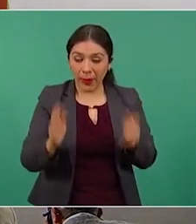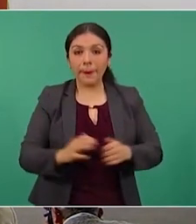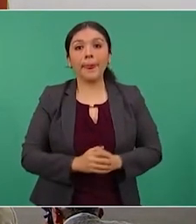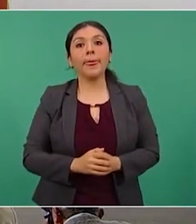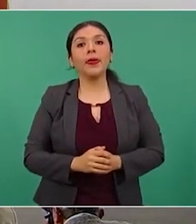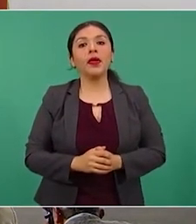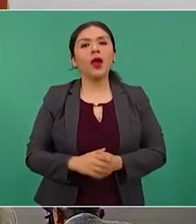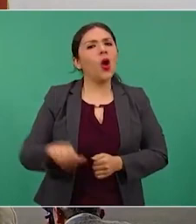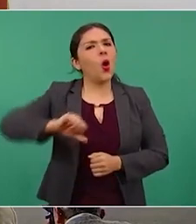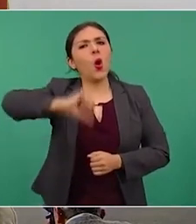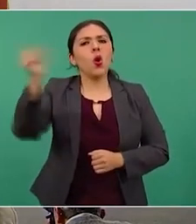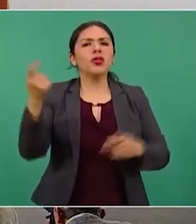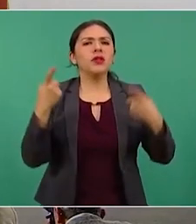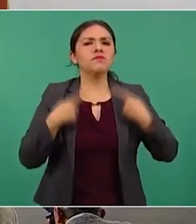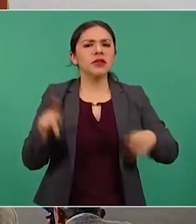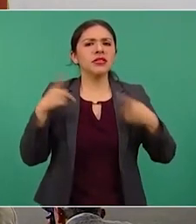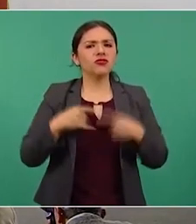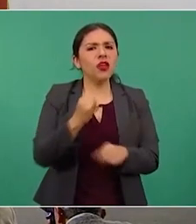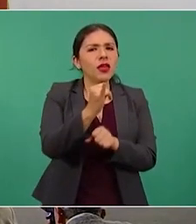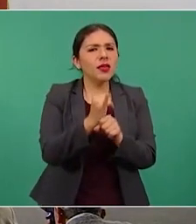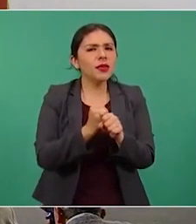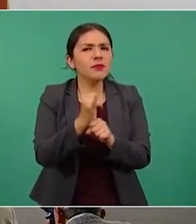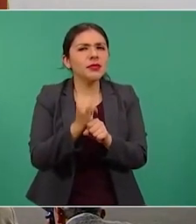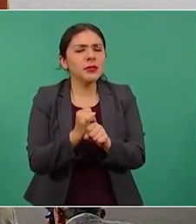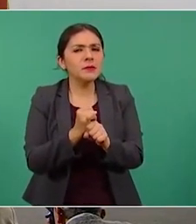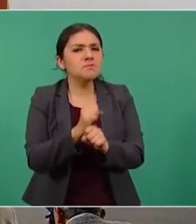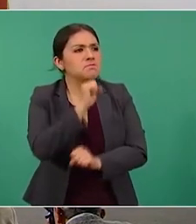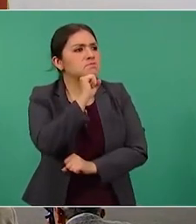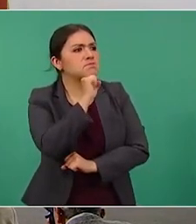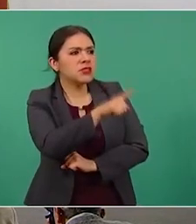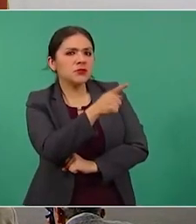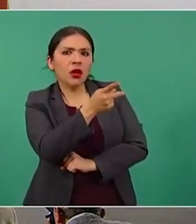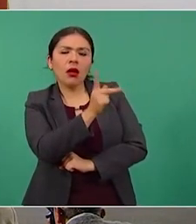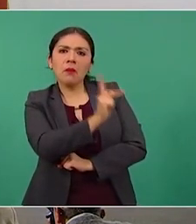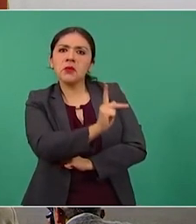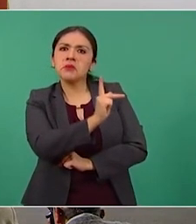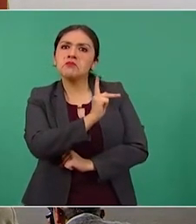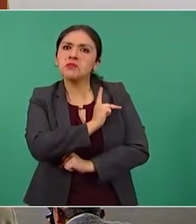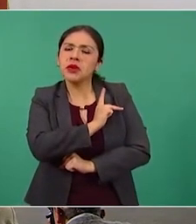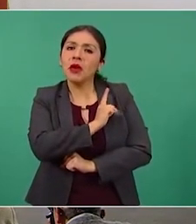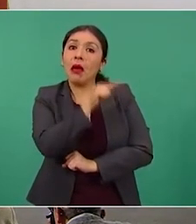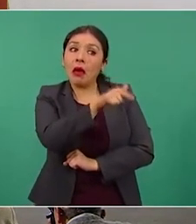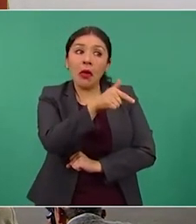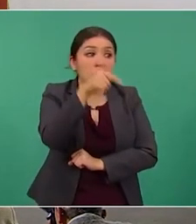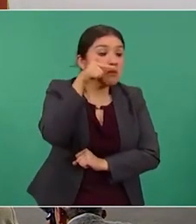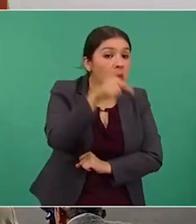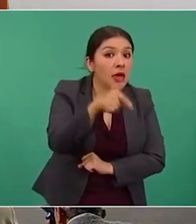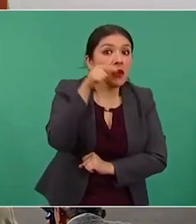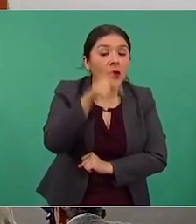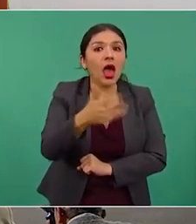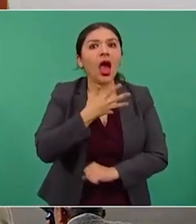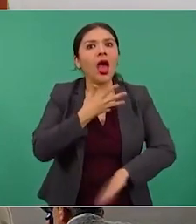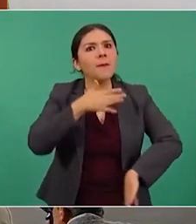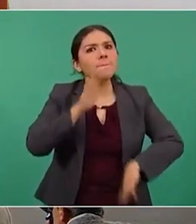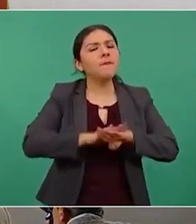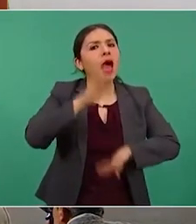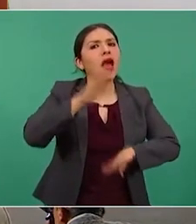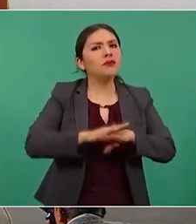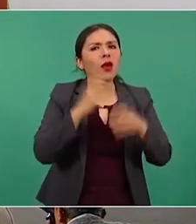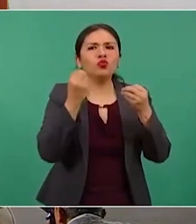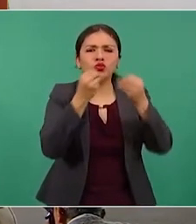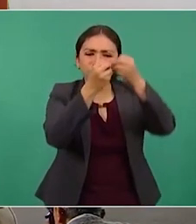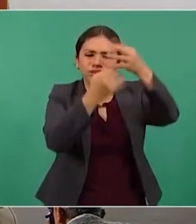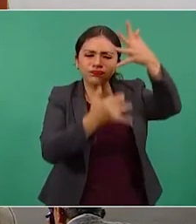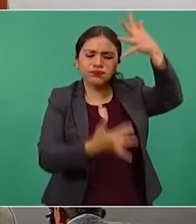otro investigador había hecho lo mismo y había encontrado más insultos,